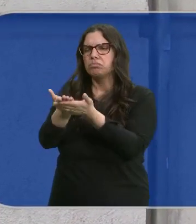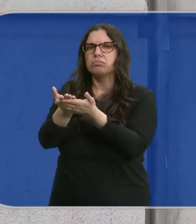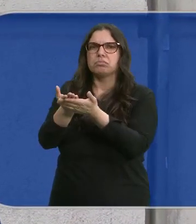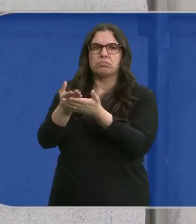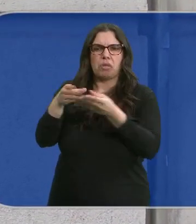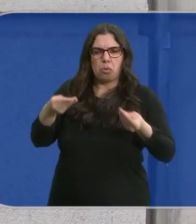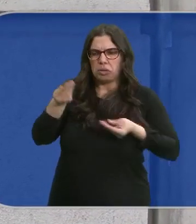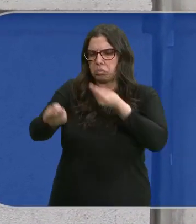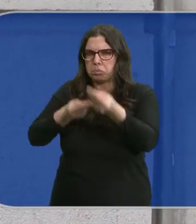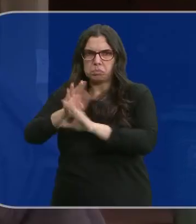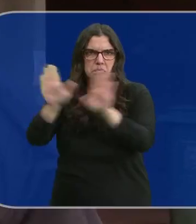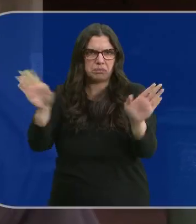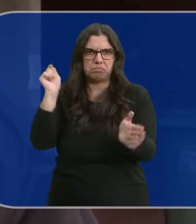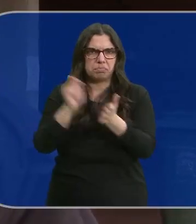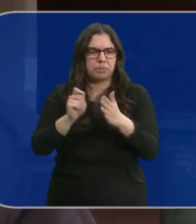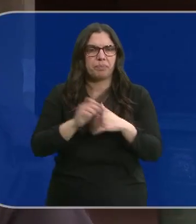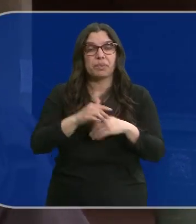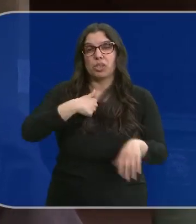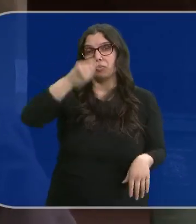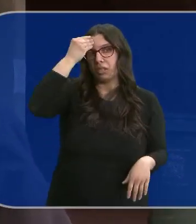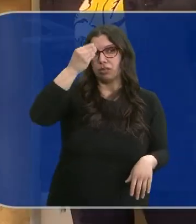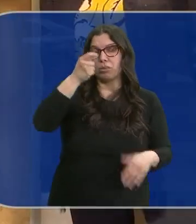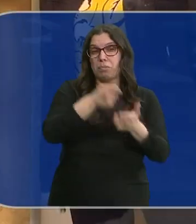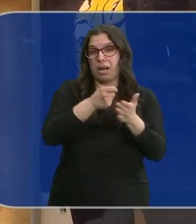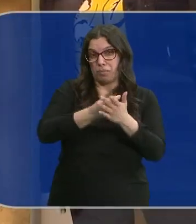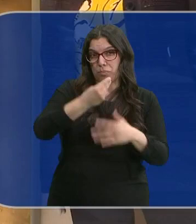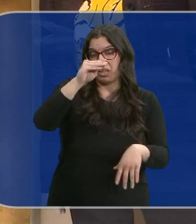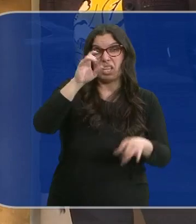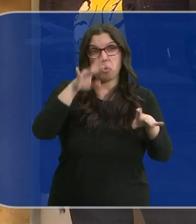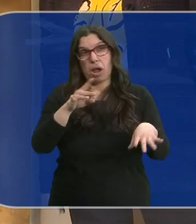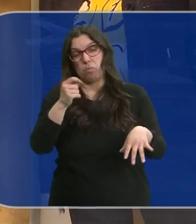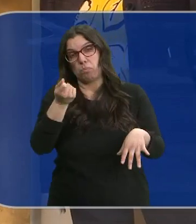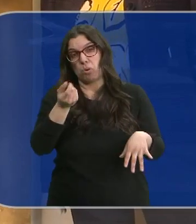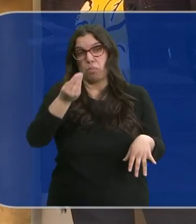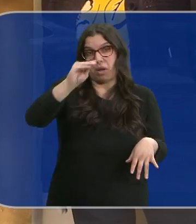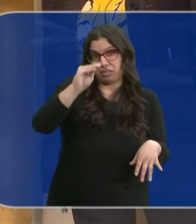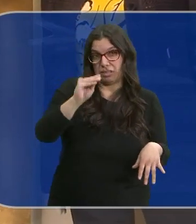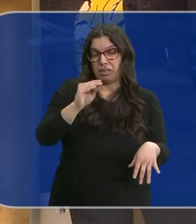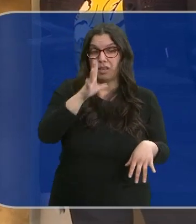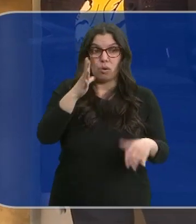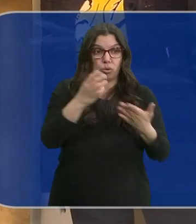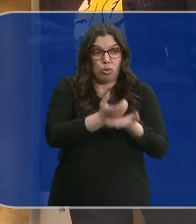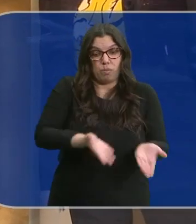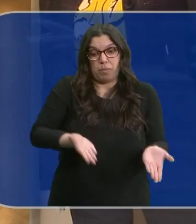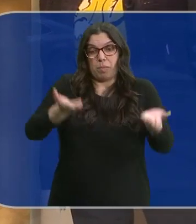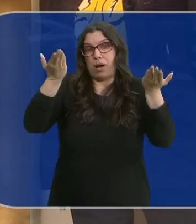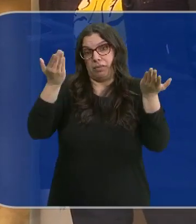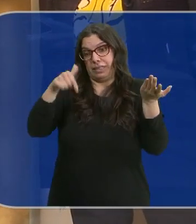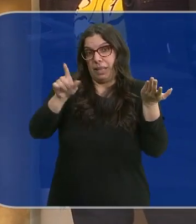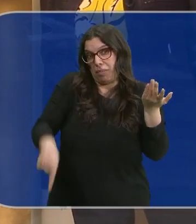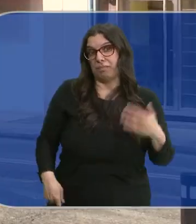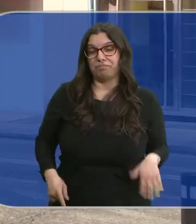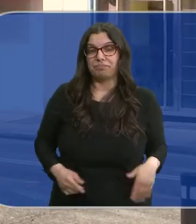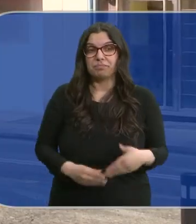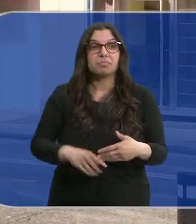pidieron allí cuatro cosillas y hecha. Yo creo que vamos a pagar más. Que o igual o un poquito más, porque como ha subido todo, pues esto